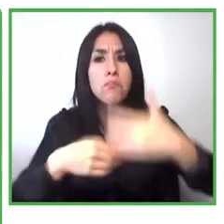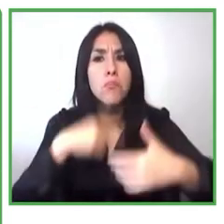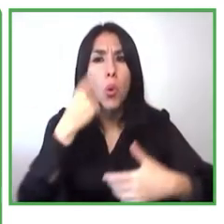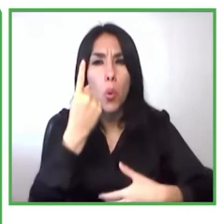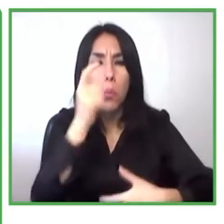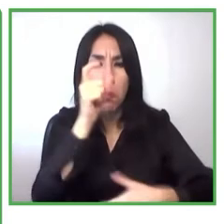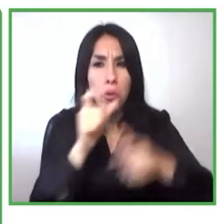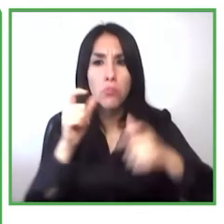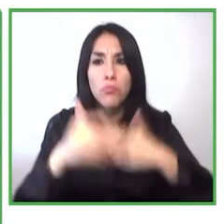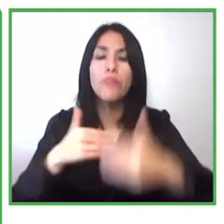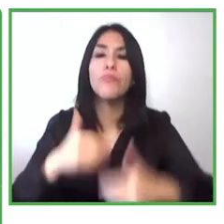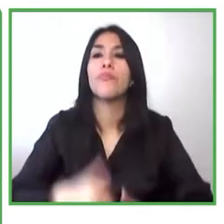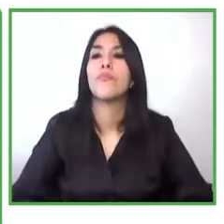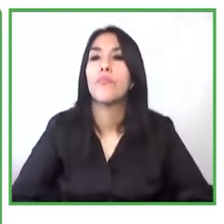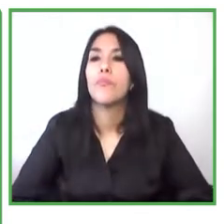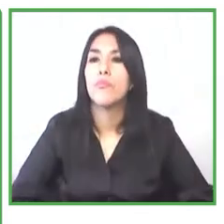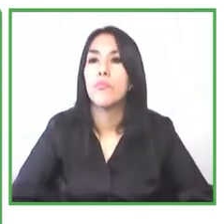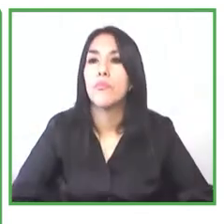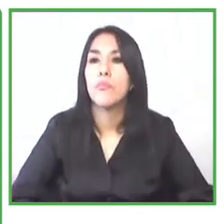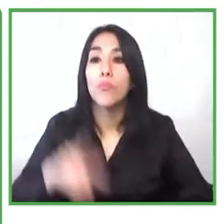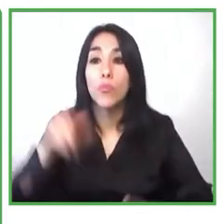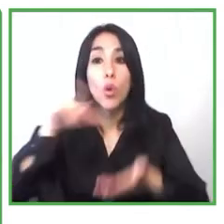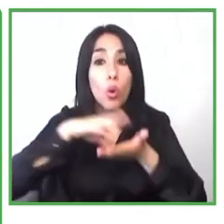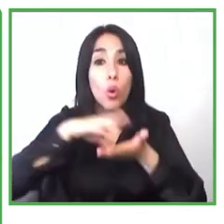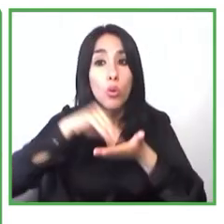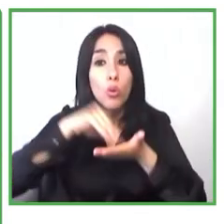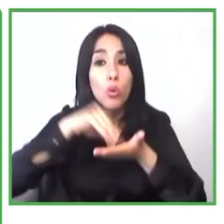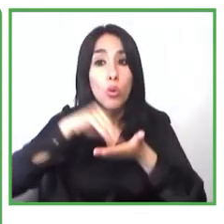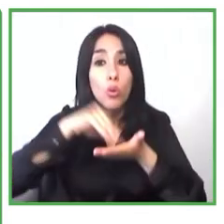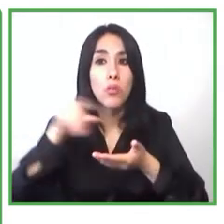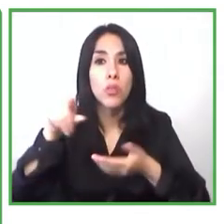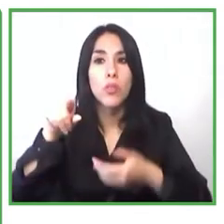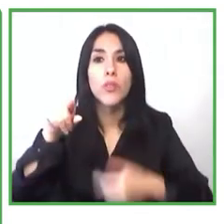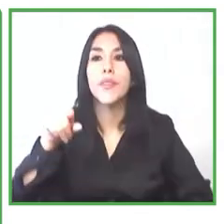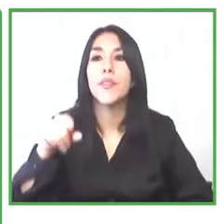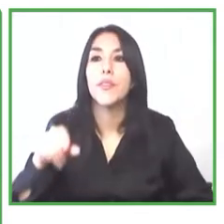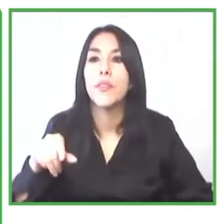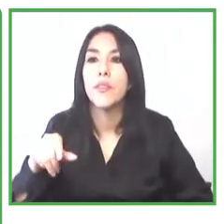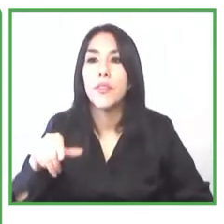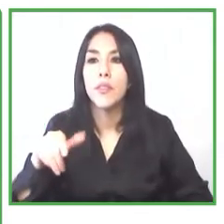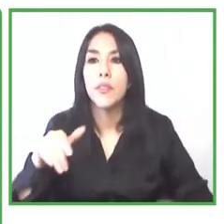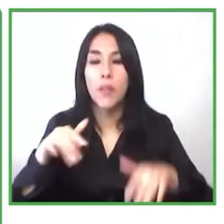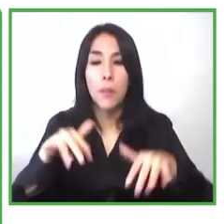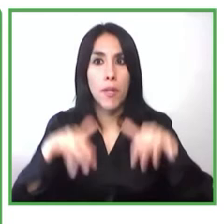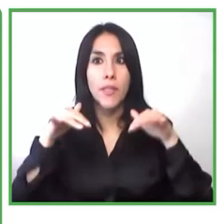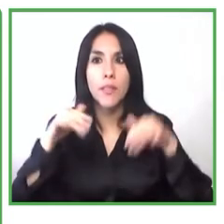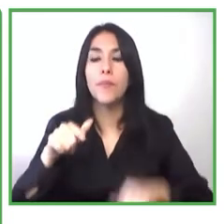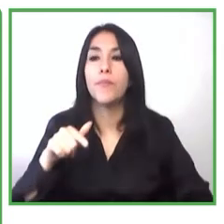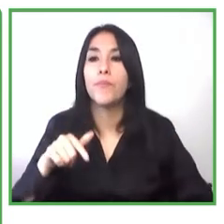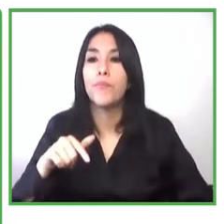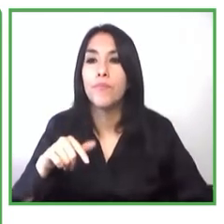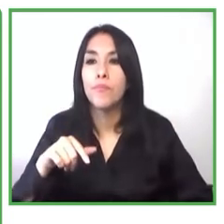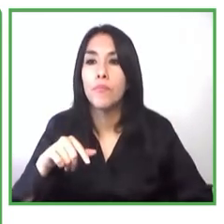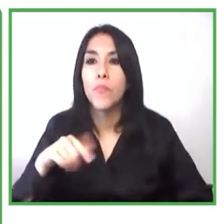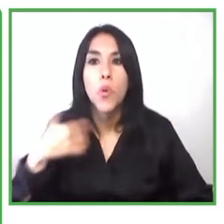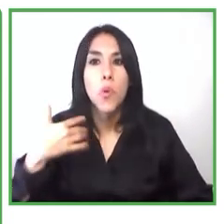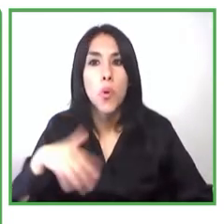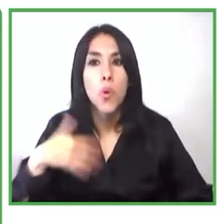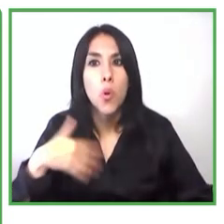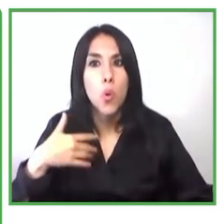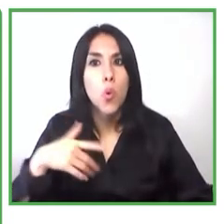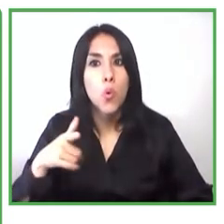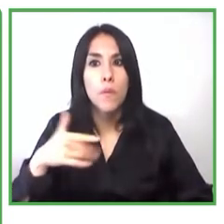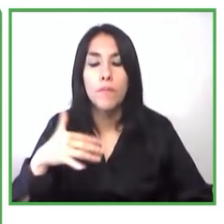fue un seminario bastante interesante asustió bastante gente y de ahí les voy a contar